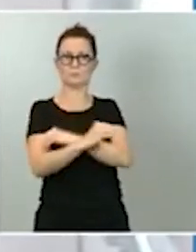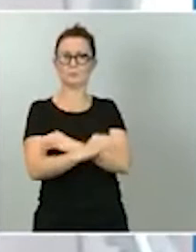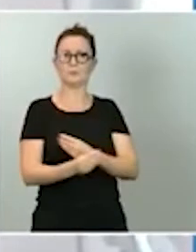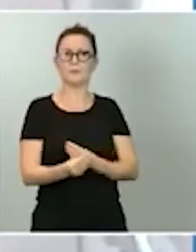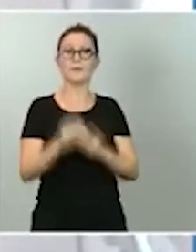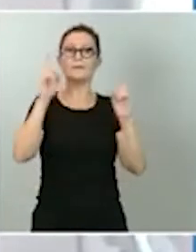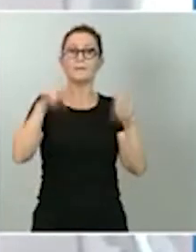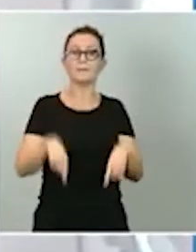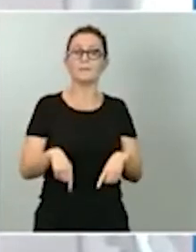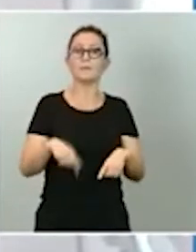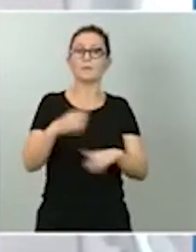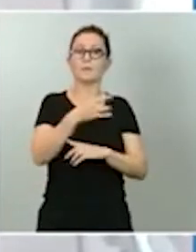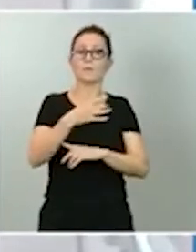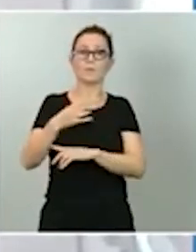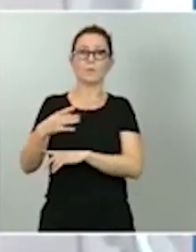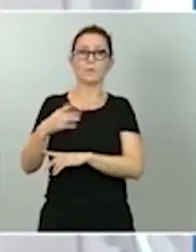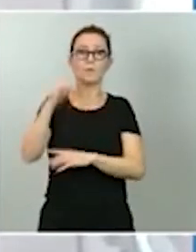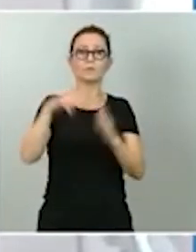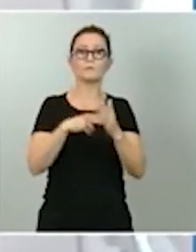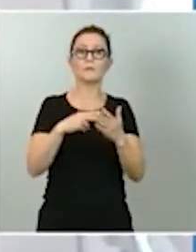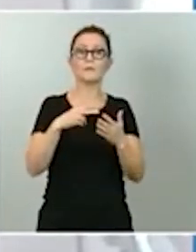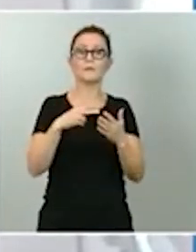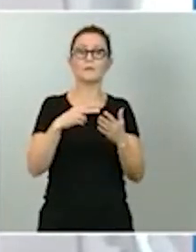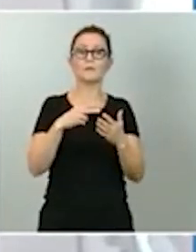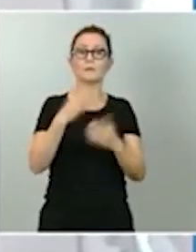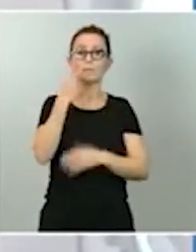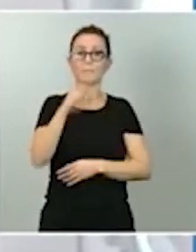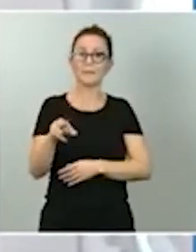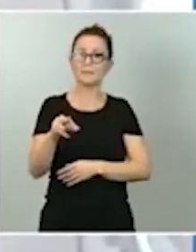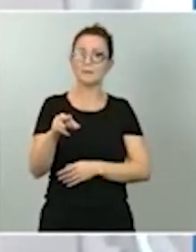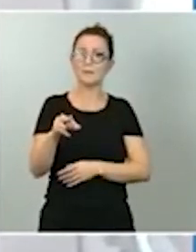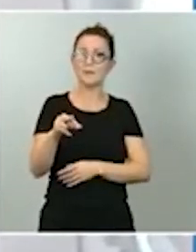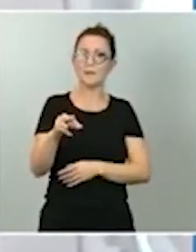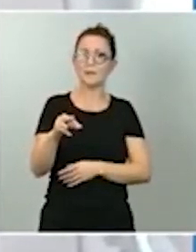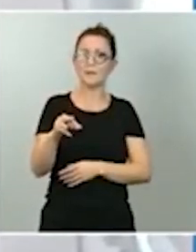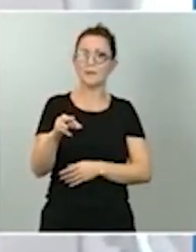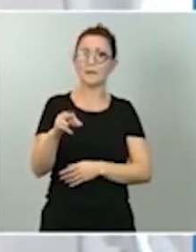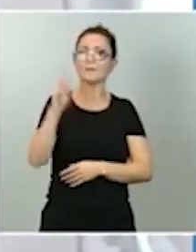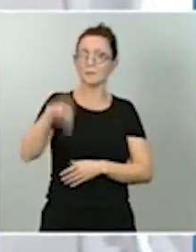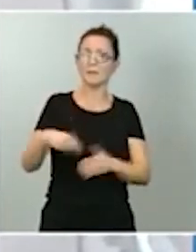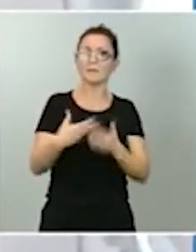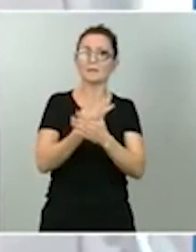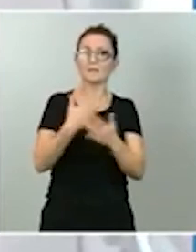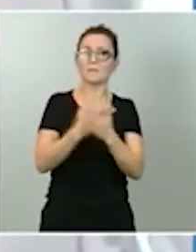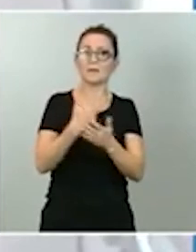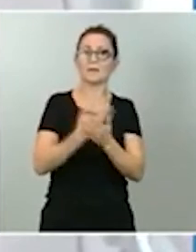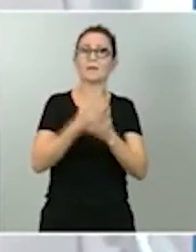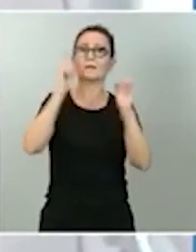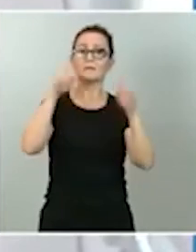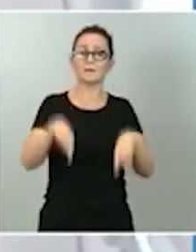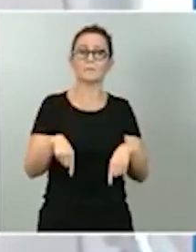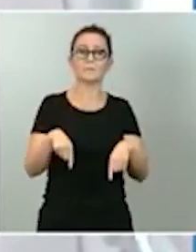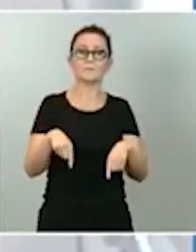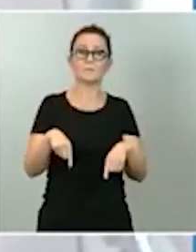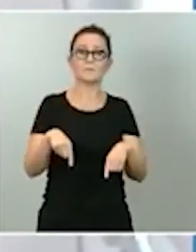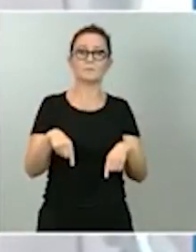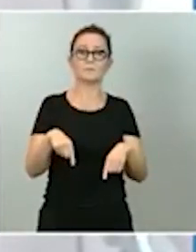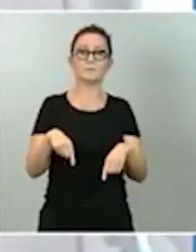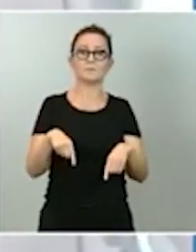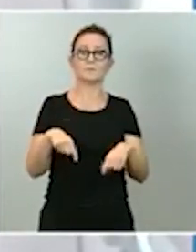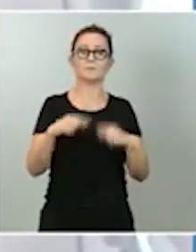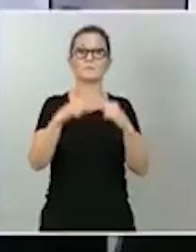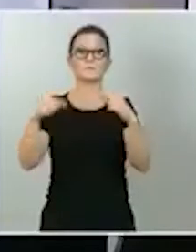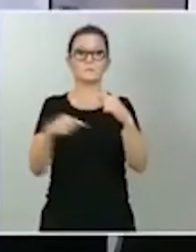en 2020. No sé si nos lo podría explicar y también ver si este aumento del déficit se debe